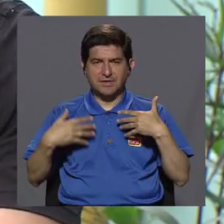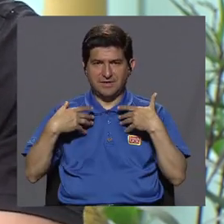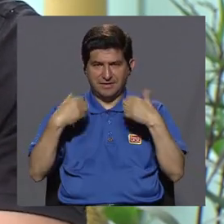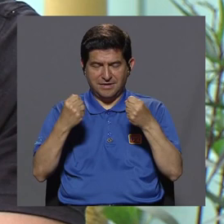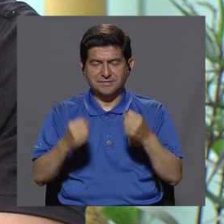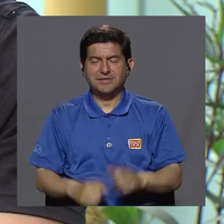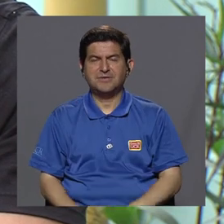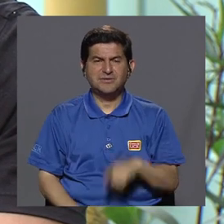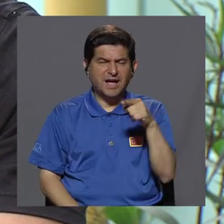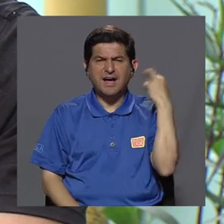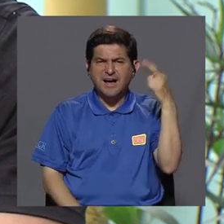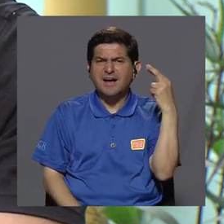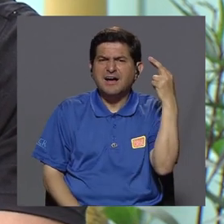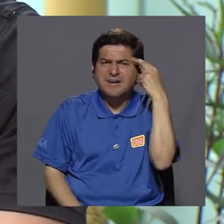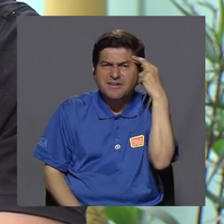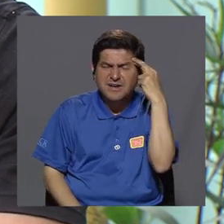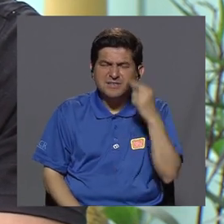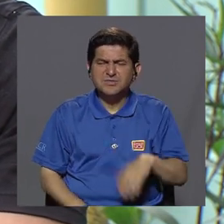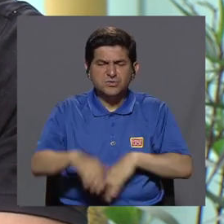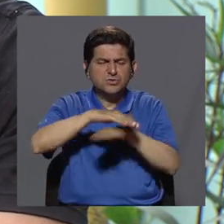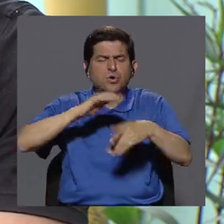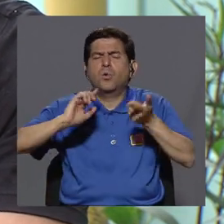causas? Causa, por ejemplo,